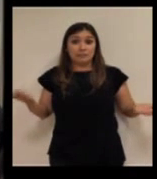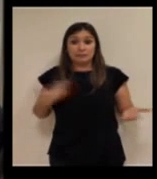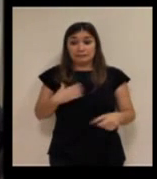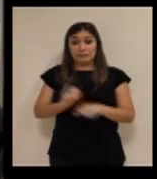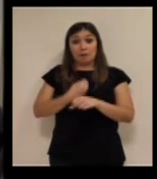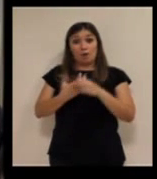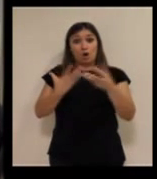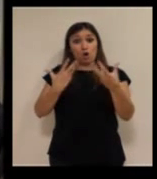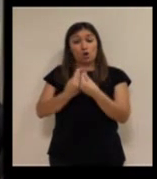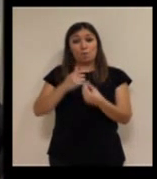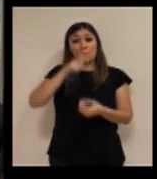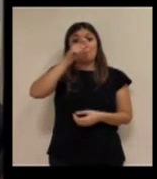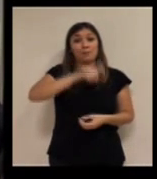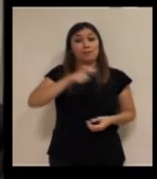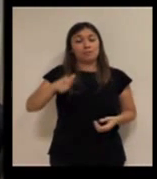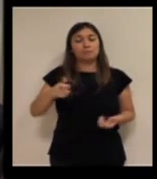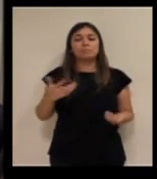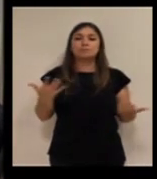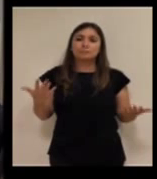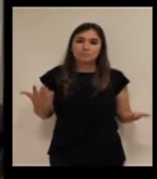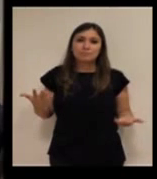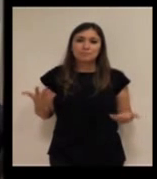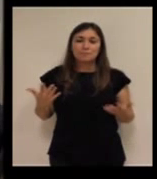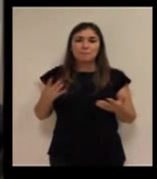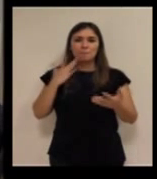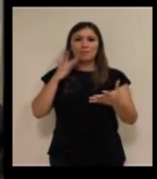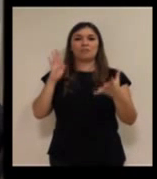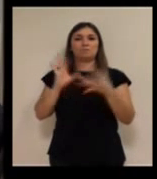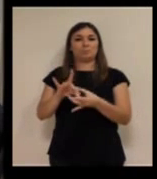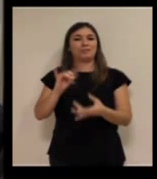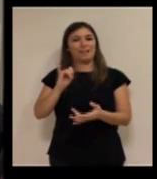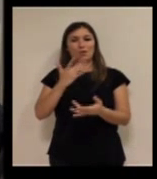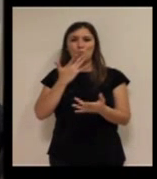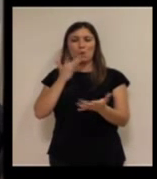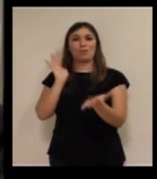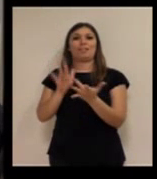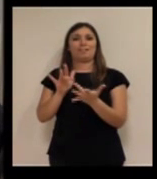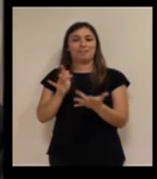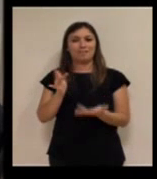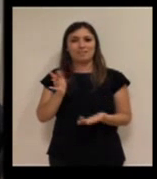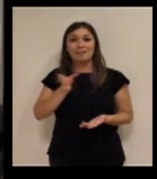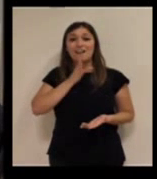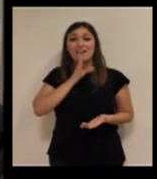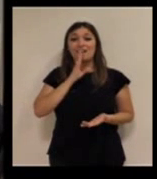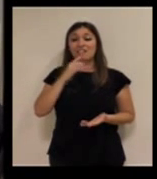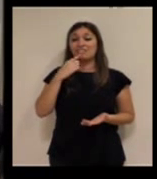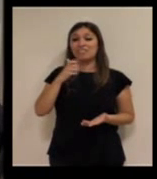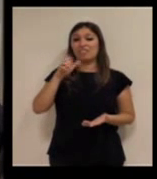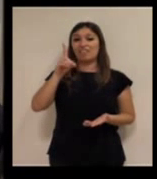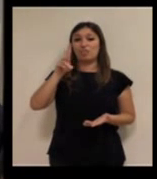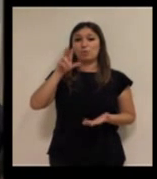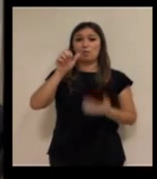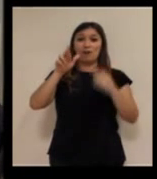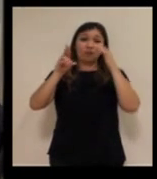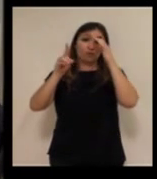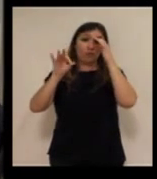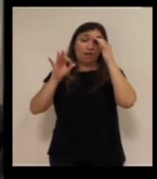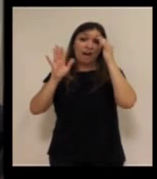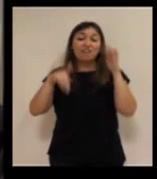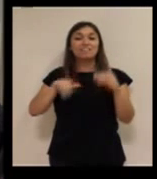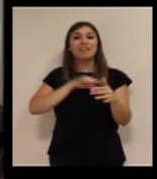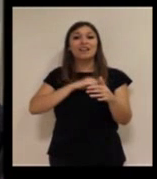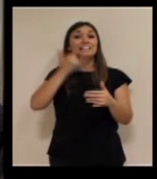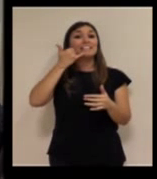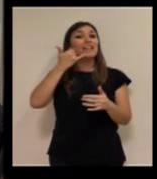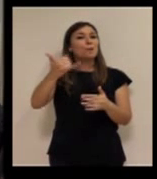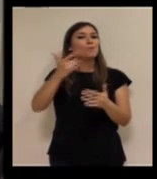bueno pues cuando tú trabajas con personas pues hay cierta cierta conexión y como decía Eduardo al final